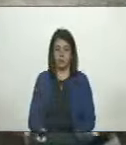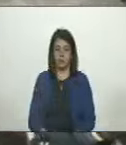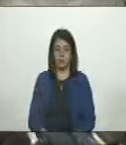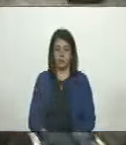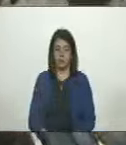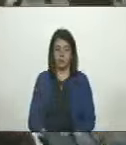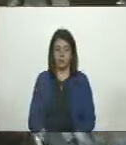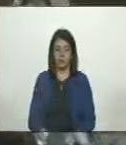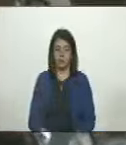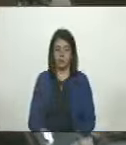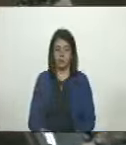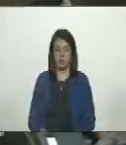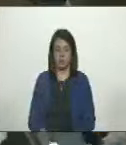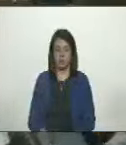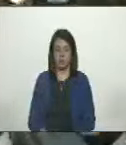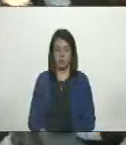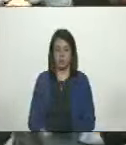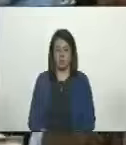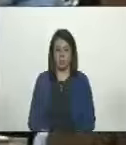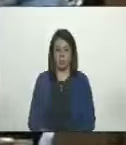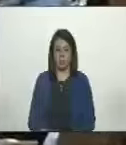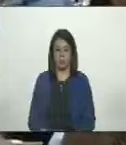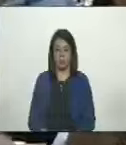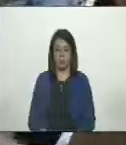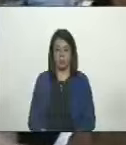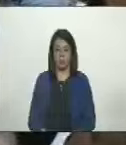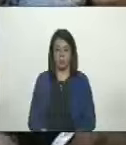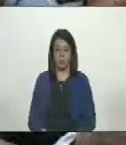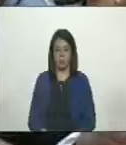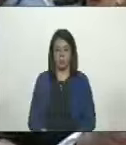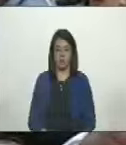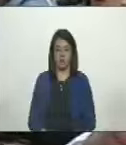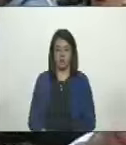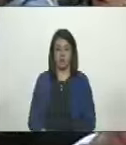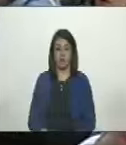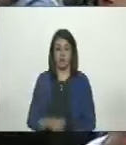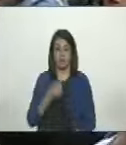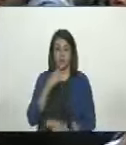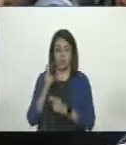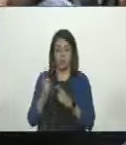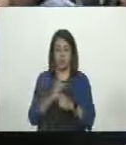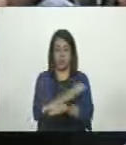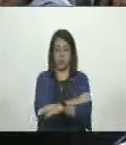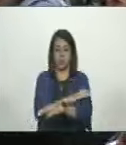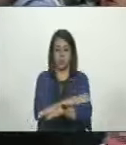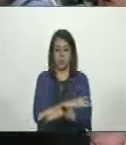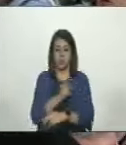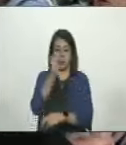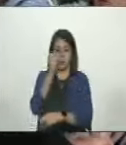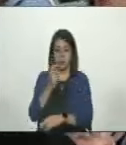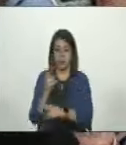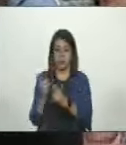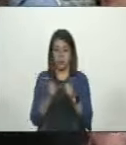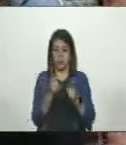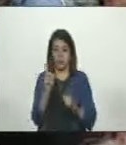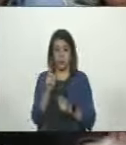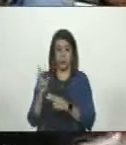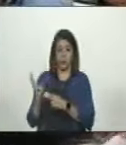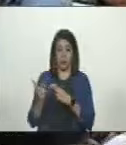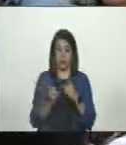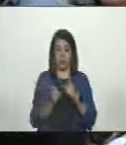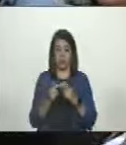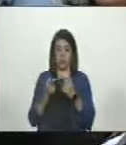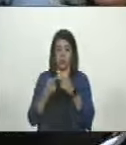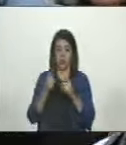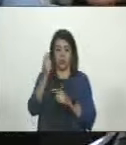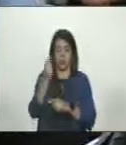No te invitó el diputado de la oposición, Carlos Melo. Carlos Melo se está quejando que no lo invitaron a reuniones. El diputado de la oposición no invita a